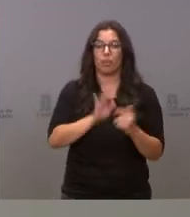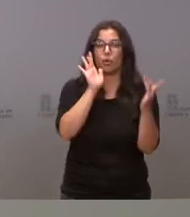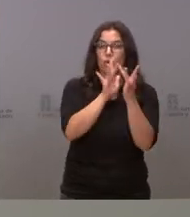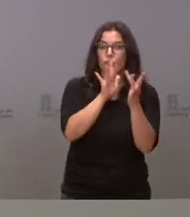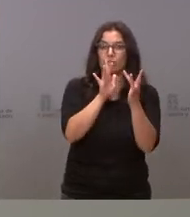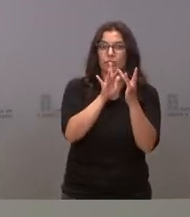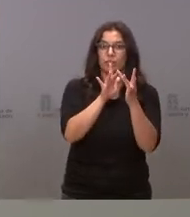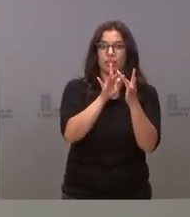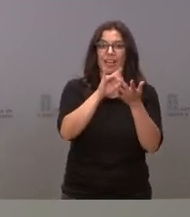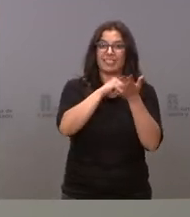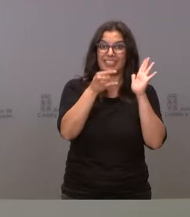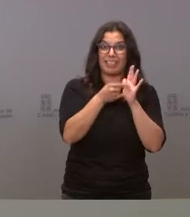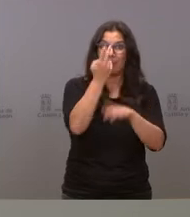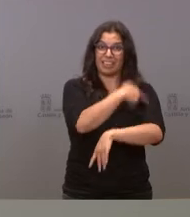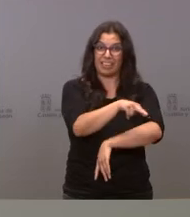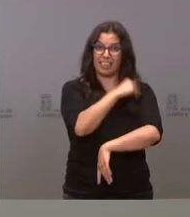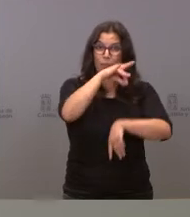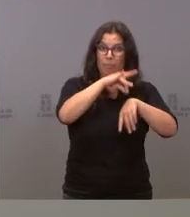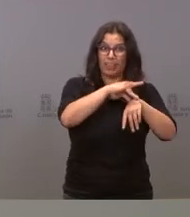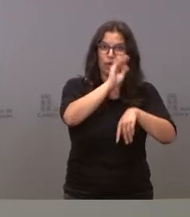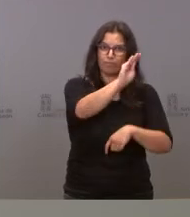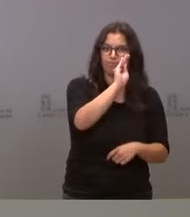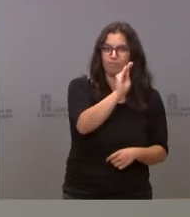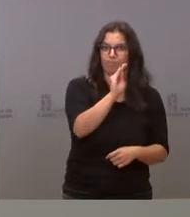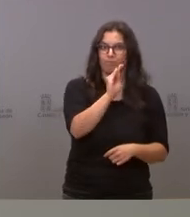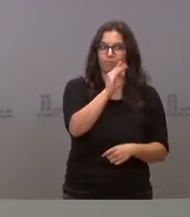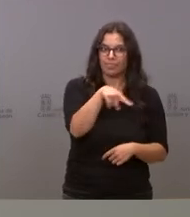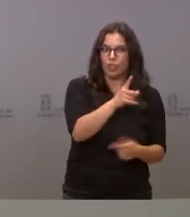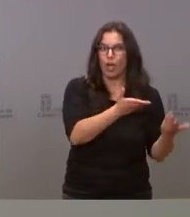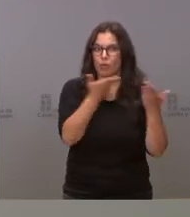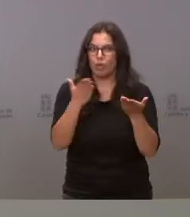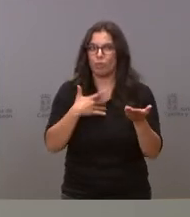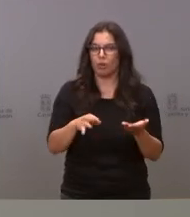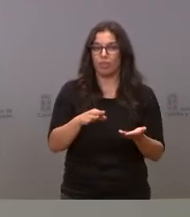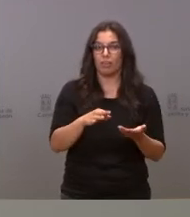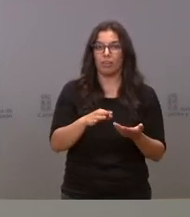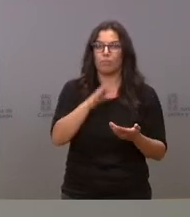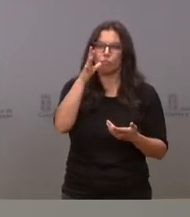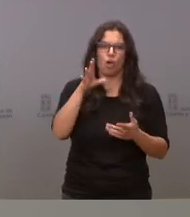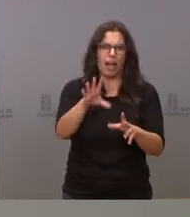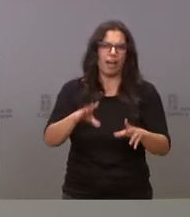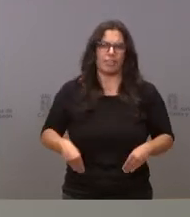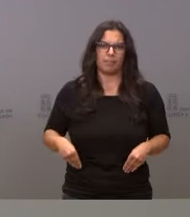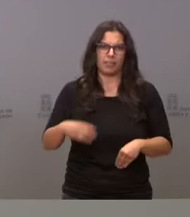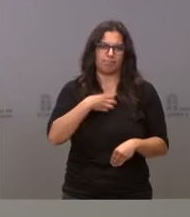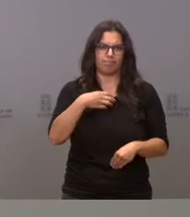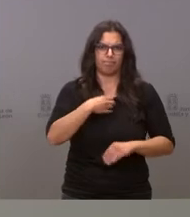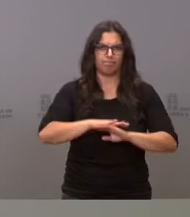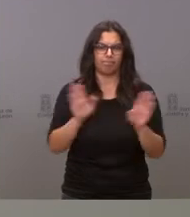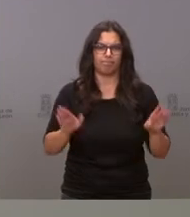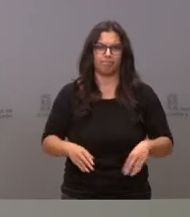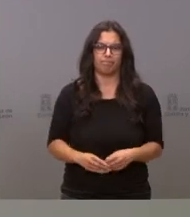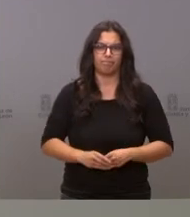con su sistema sanitario, que evidentemente está ahí, porque no podemos tolerar este tipo de violencia.